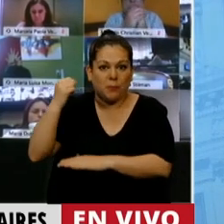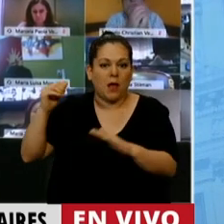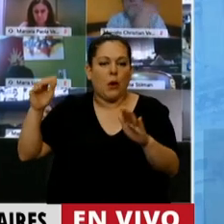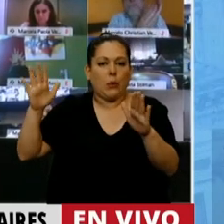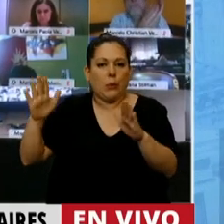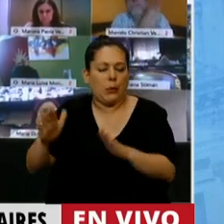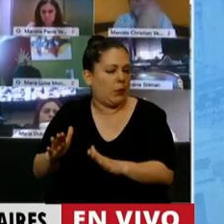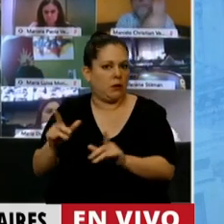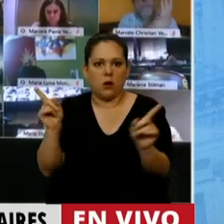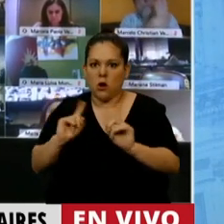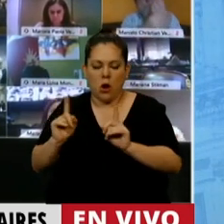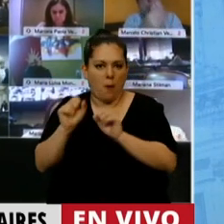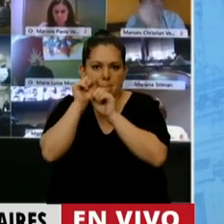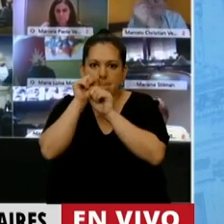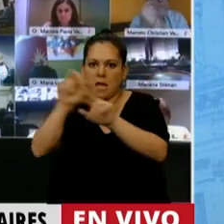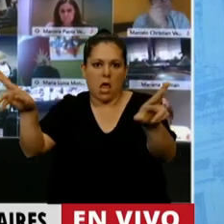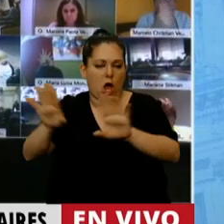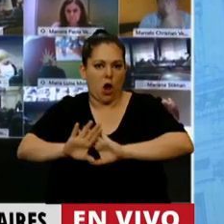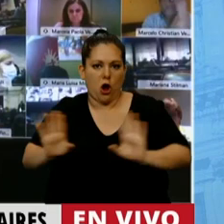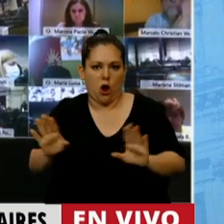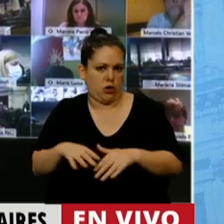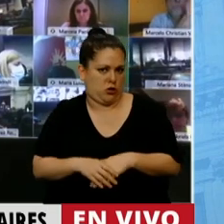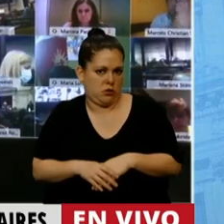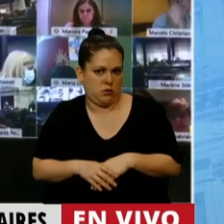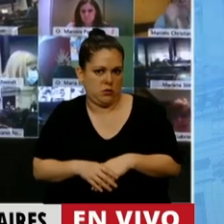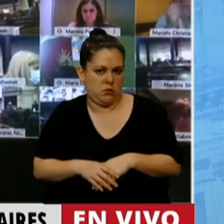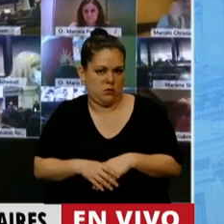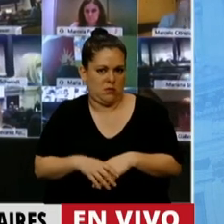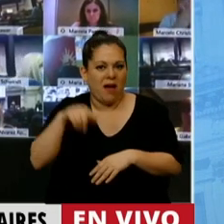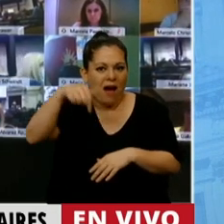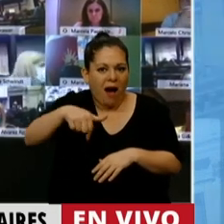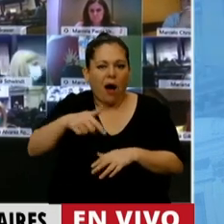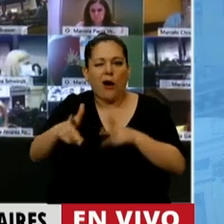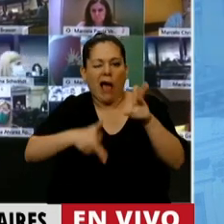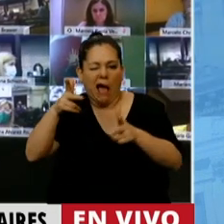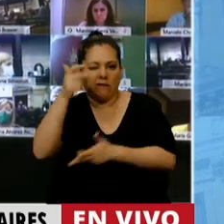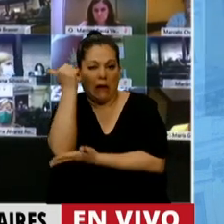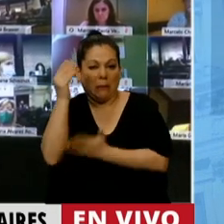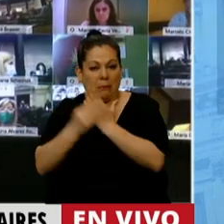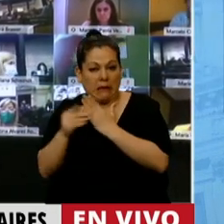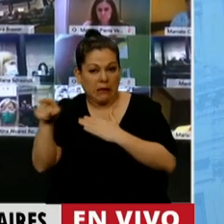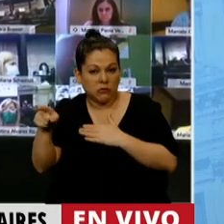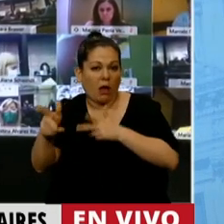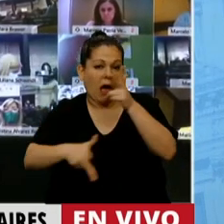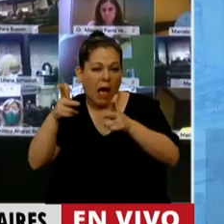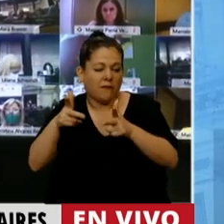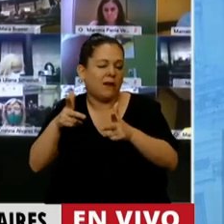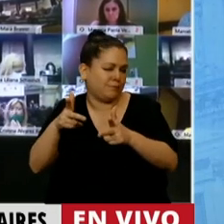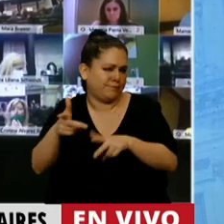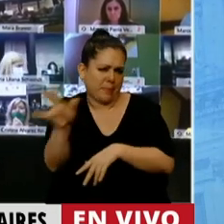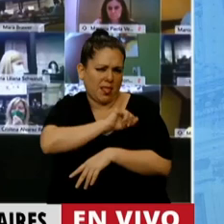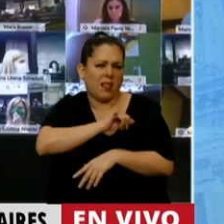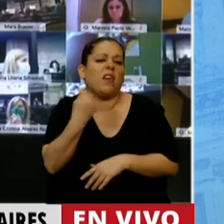de alterarse para el conjunto de los asalariados. Esa convergencia fiscal y monetaria de la que habla el Ministro, no se trata de otra cosa que un mega ajuste.